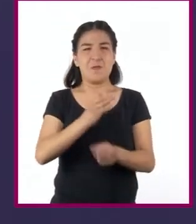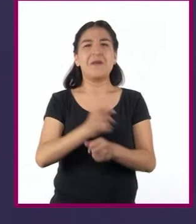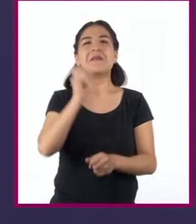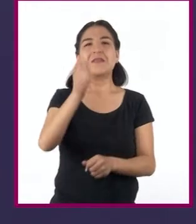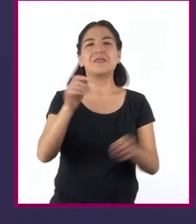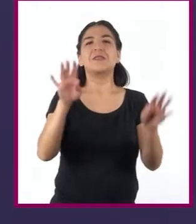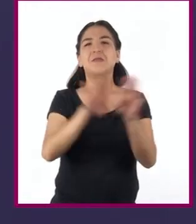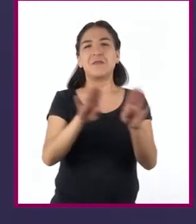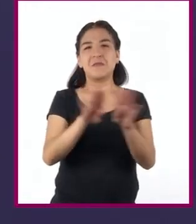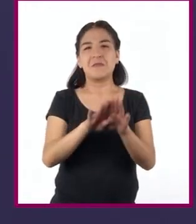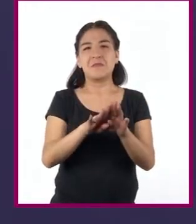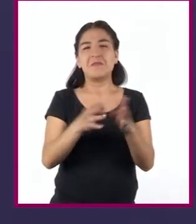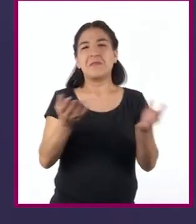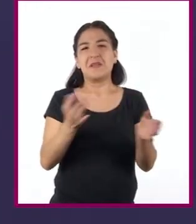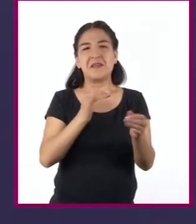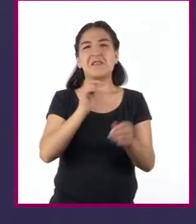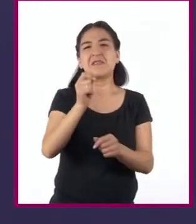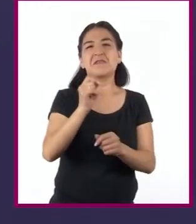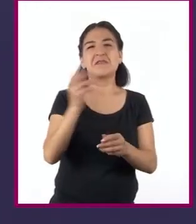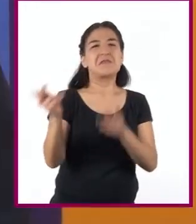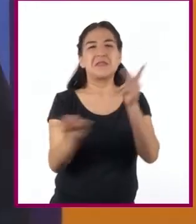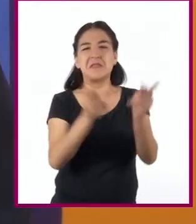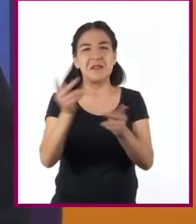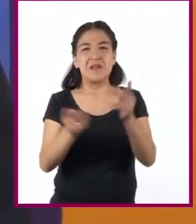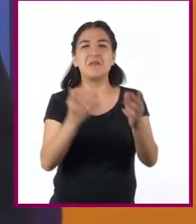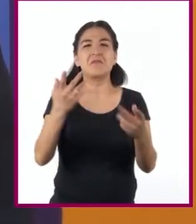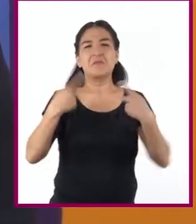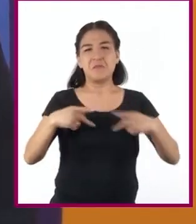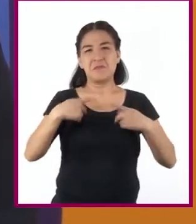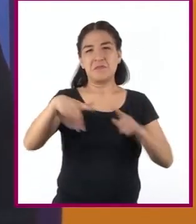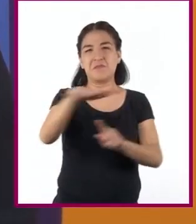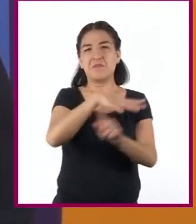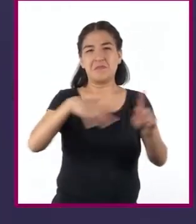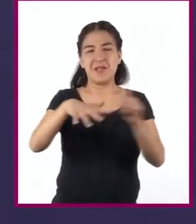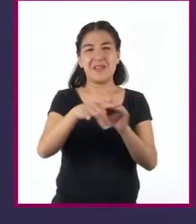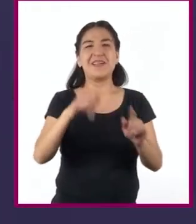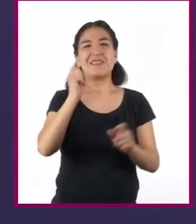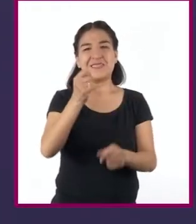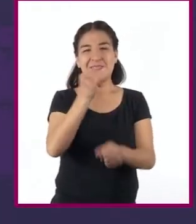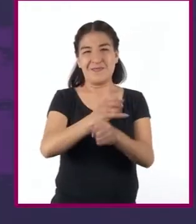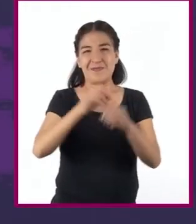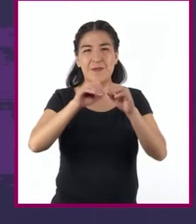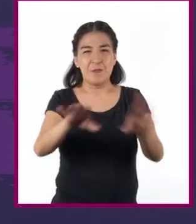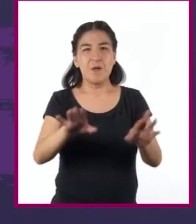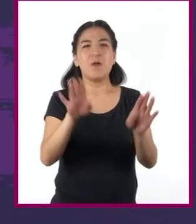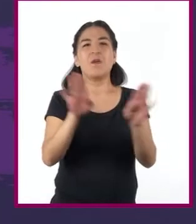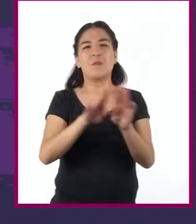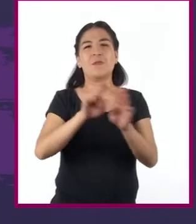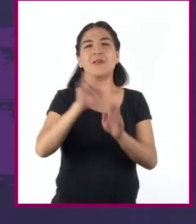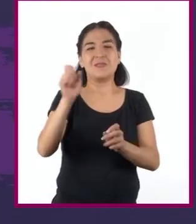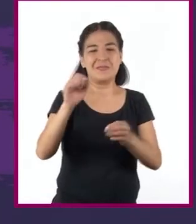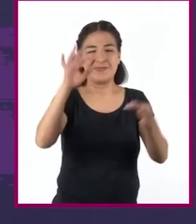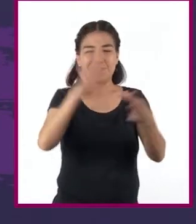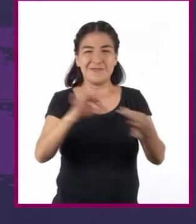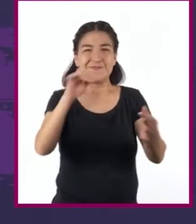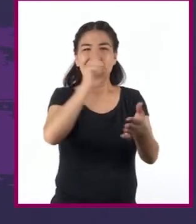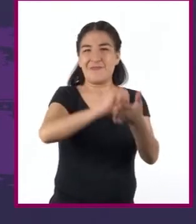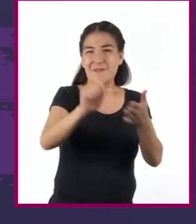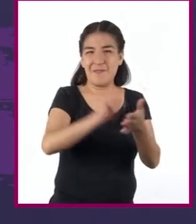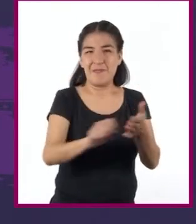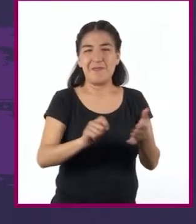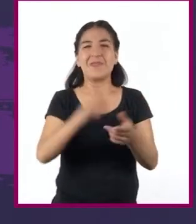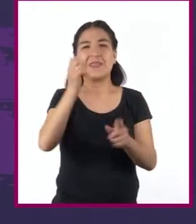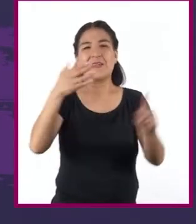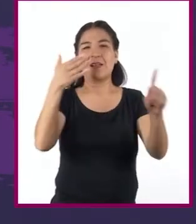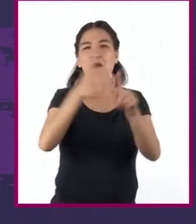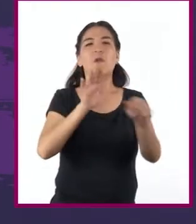desde el punto de vista de un estudio de tipo social. Los informes son documentos escritos que tienen como objetivo